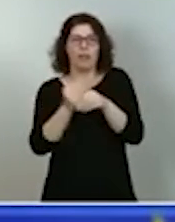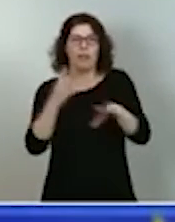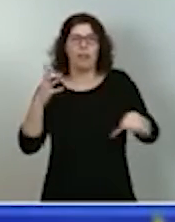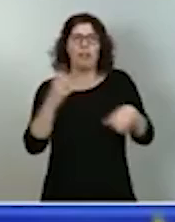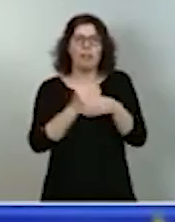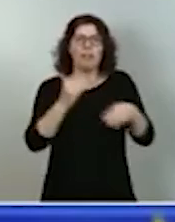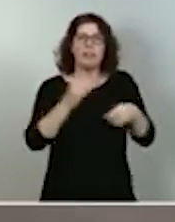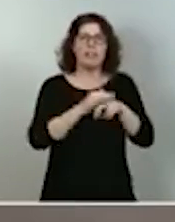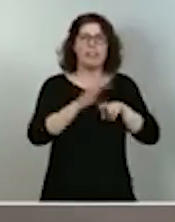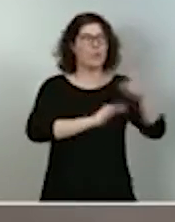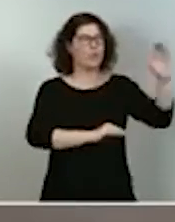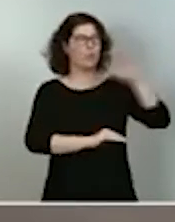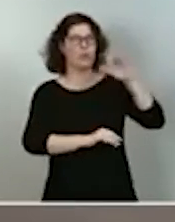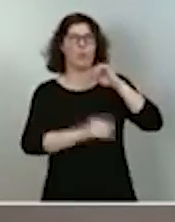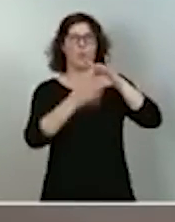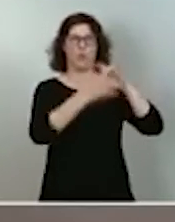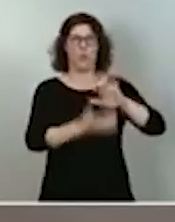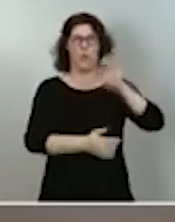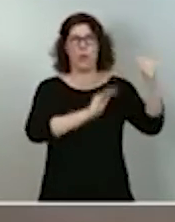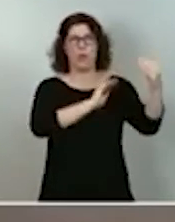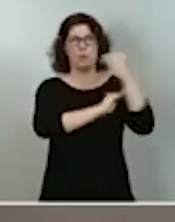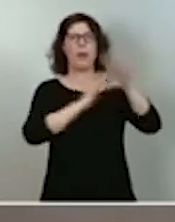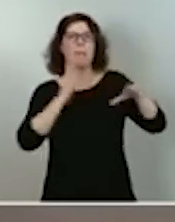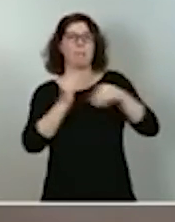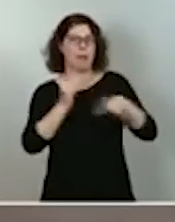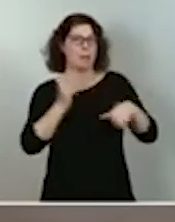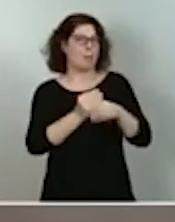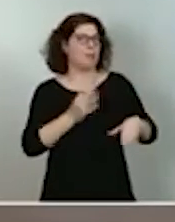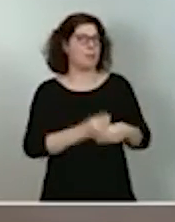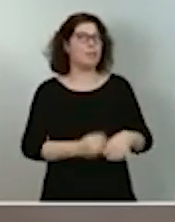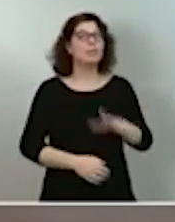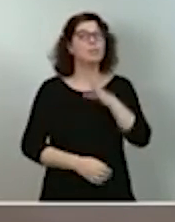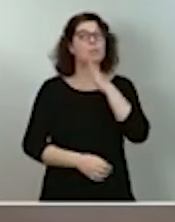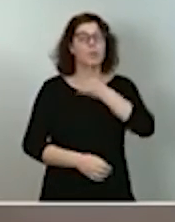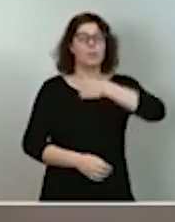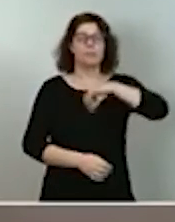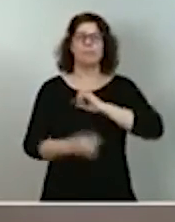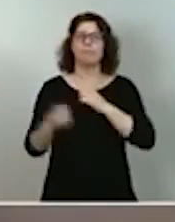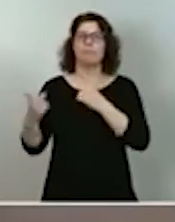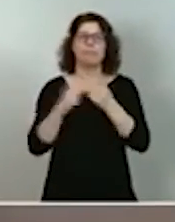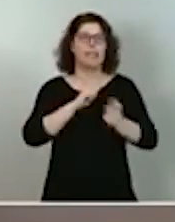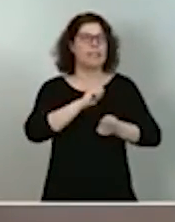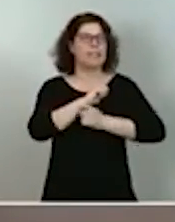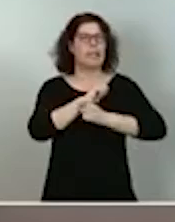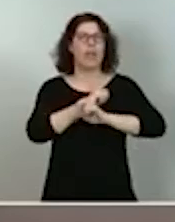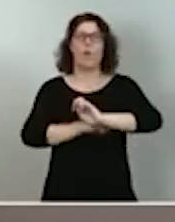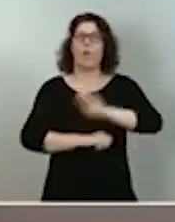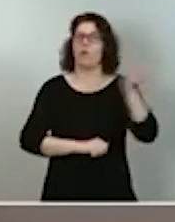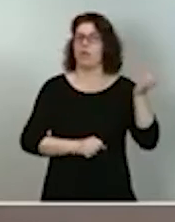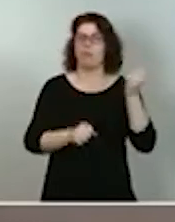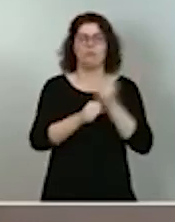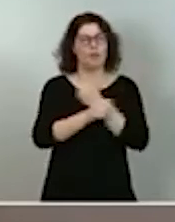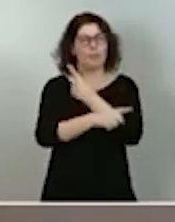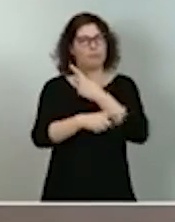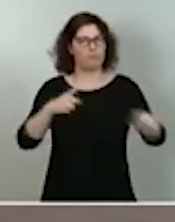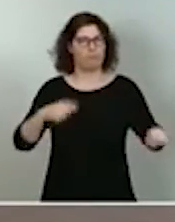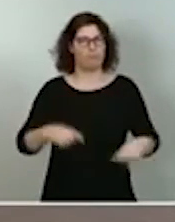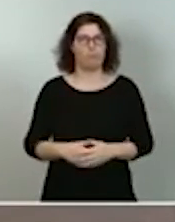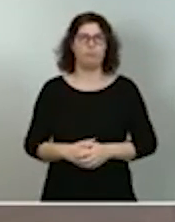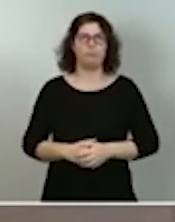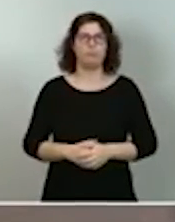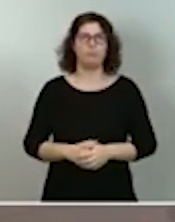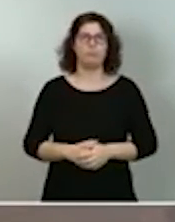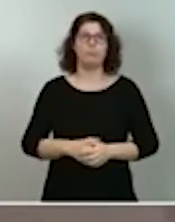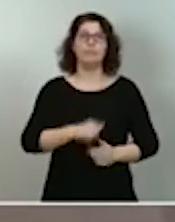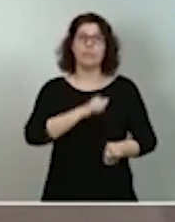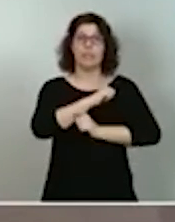Europea. Y para eso necesitamos otras estrategias de trabajo. Las estrategias de trabajo